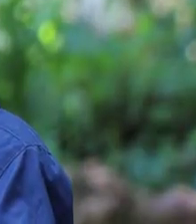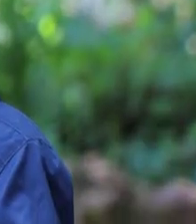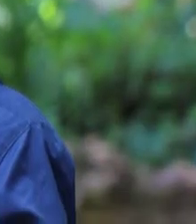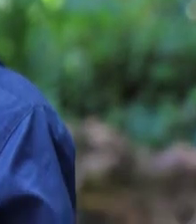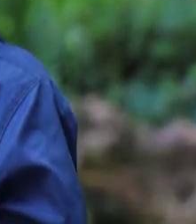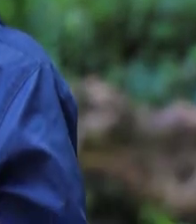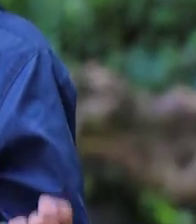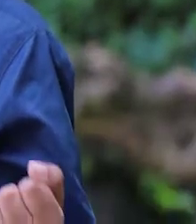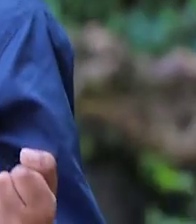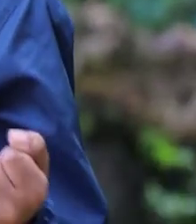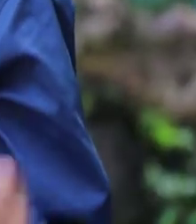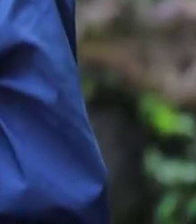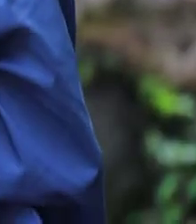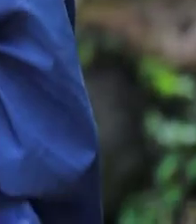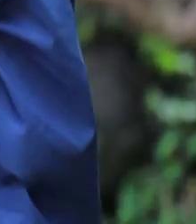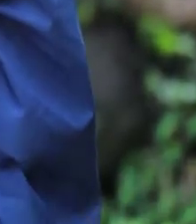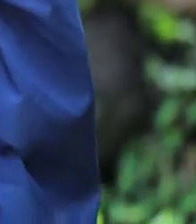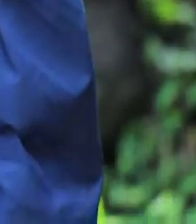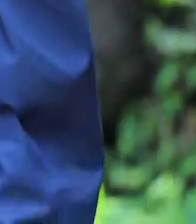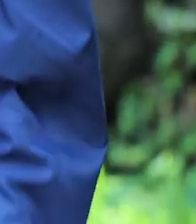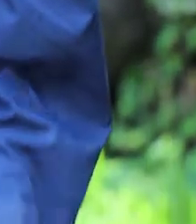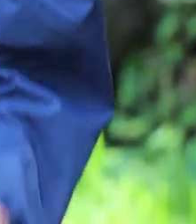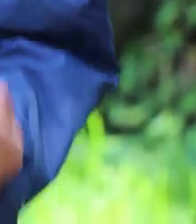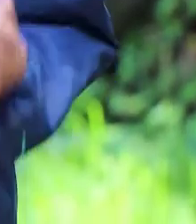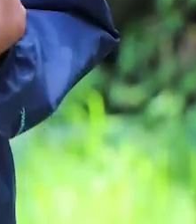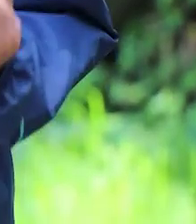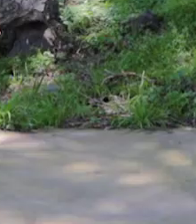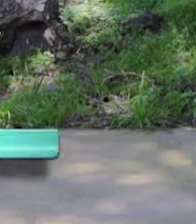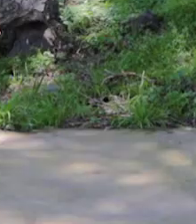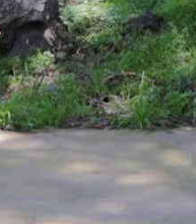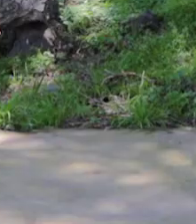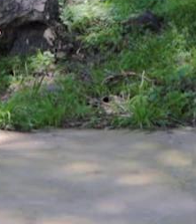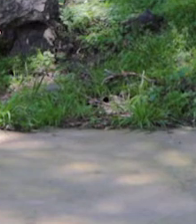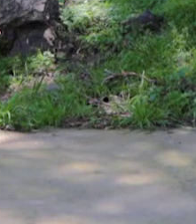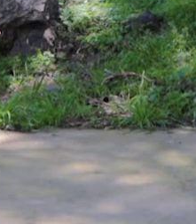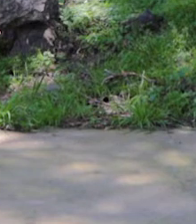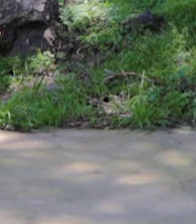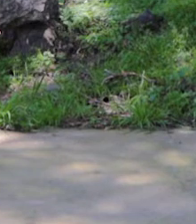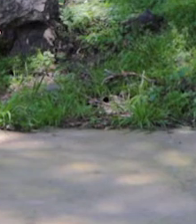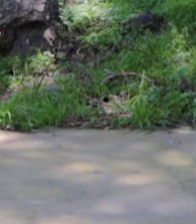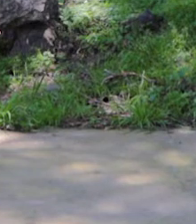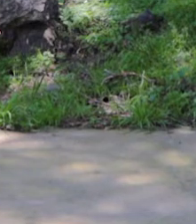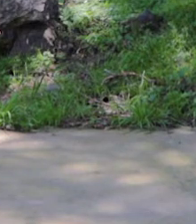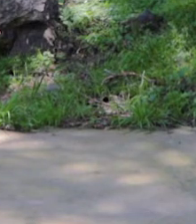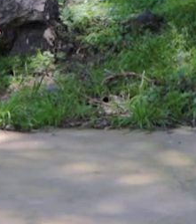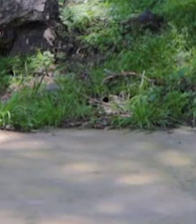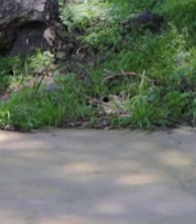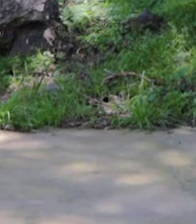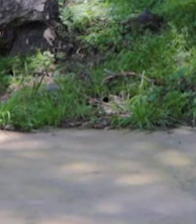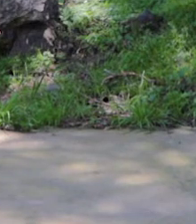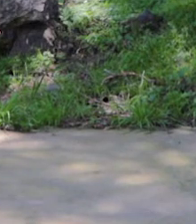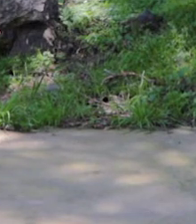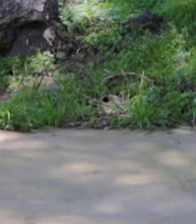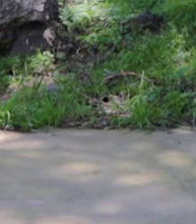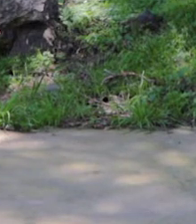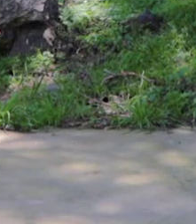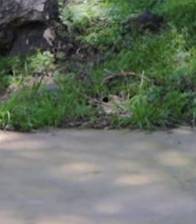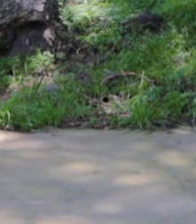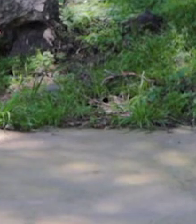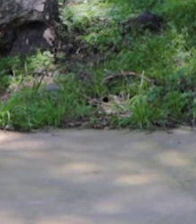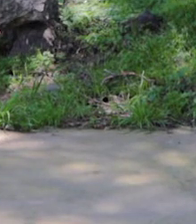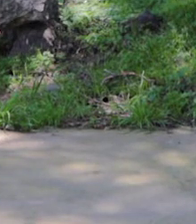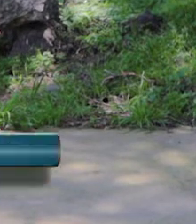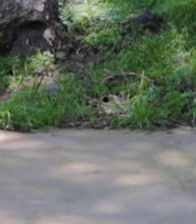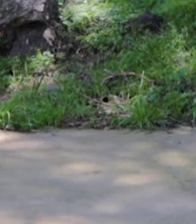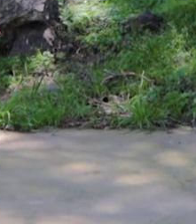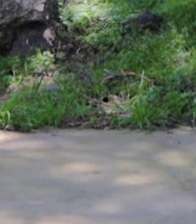Flexionamos a 90 grados. Bajamos. Flexión, extensión. Flexión, extensión. Muy bien,